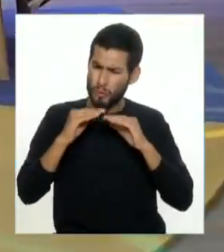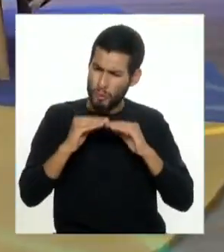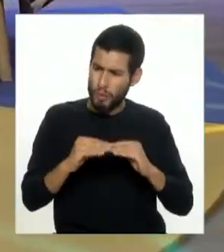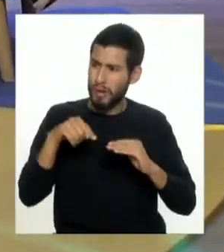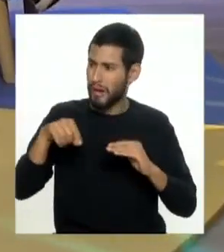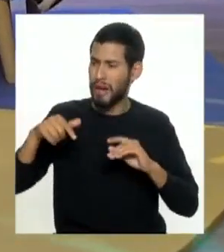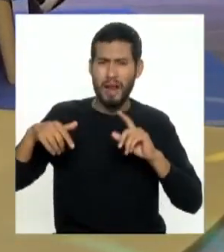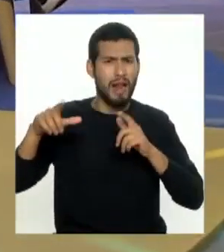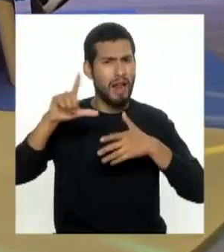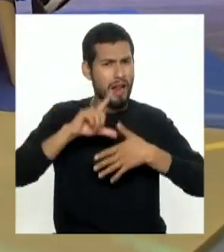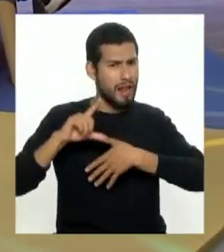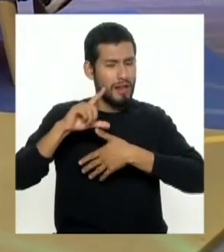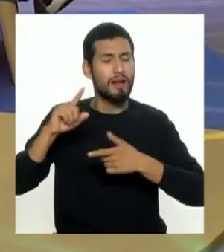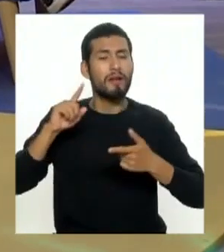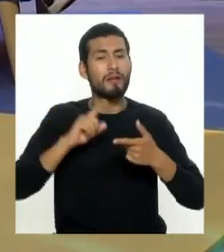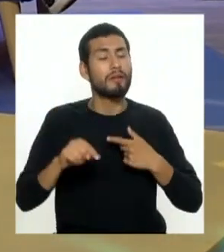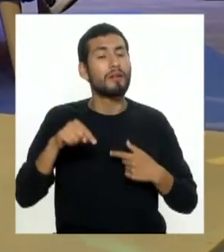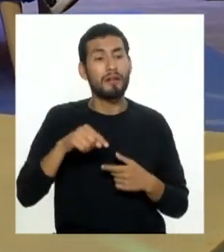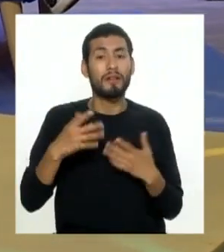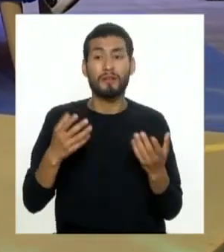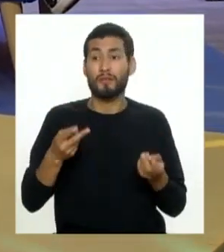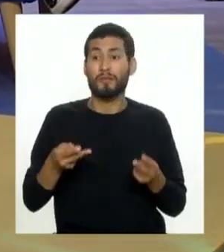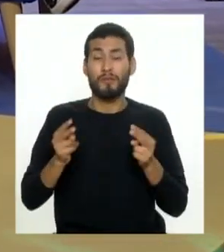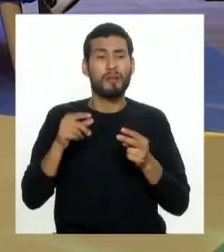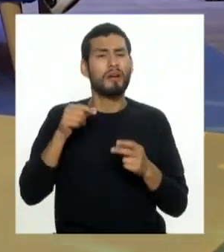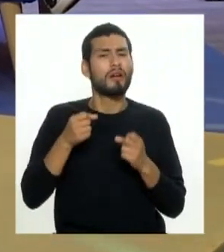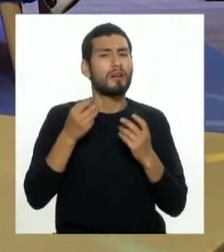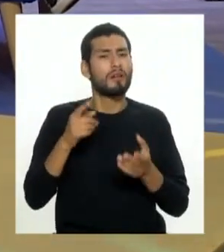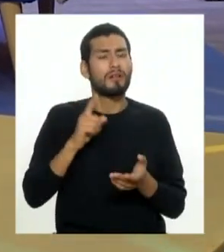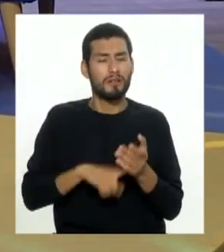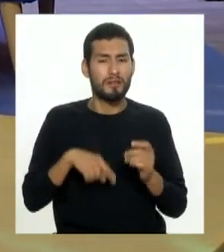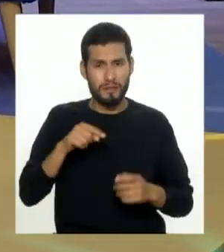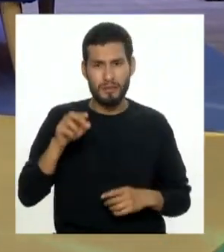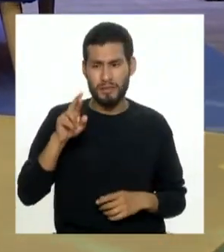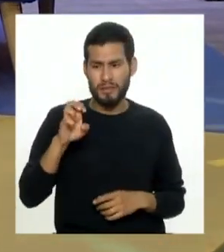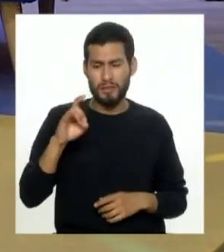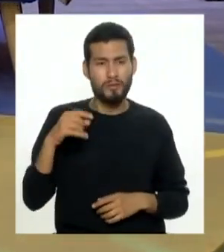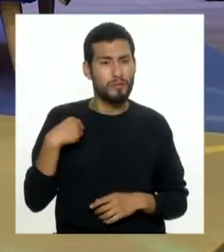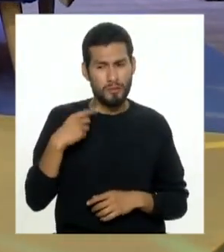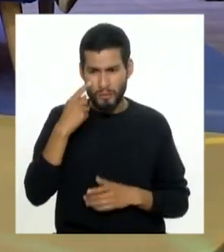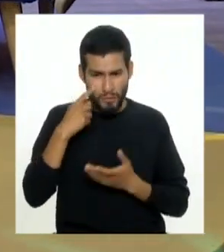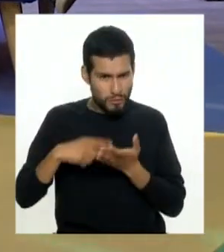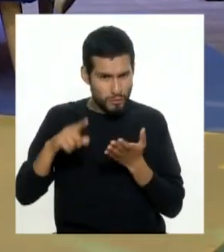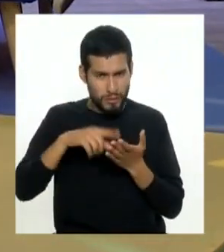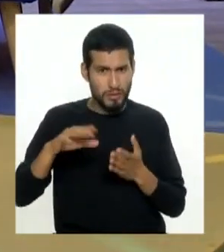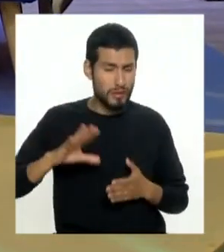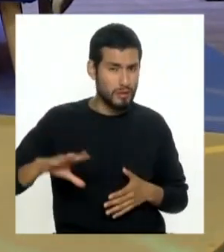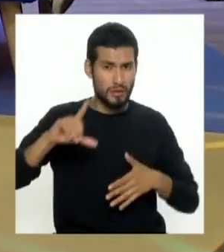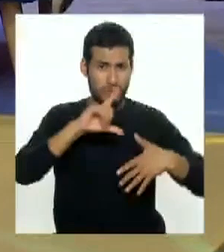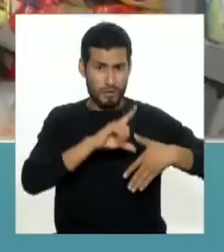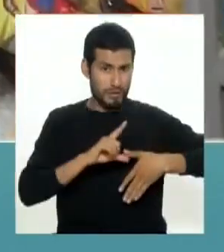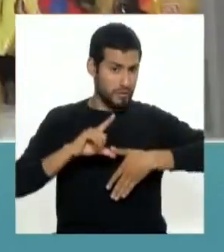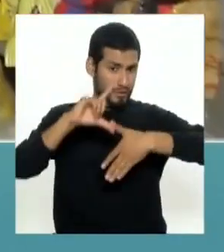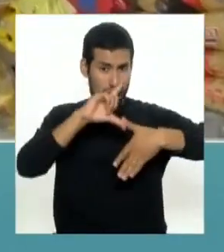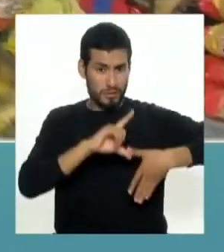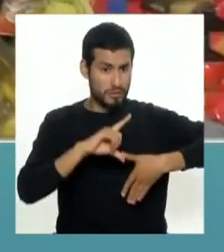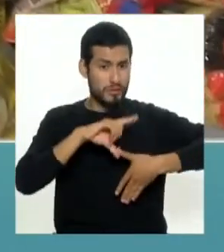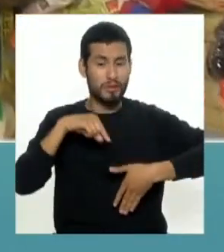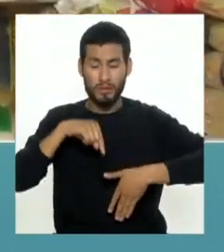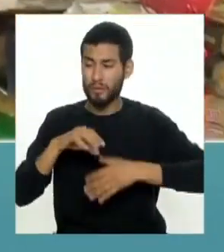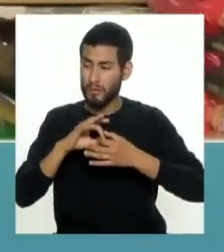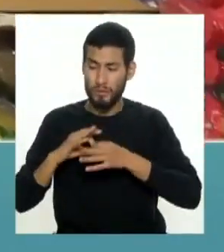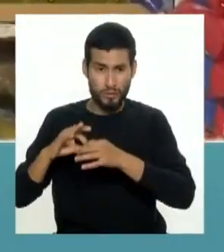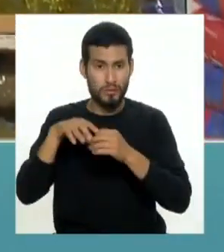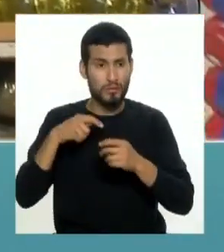de América Latina sin embargo el Perú es donde con mayor intensidad se manifiesta la reduflación hemos hecho sondeos en Latinoamérica porque formamos parte de una red de